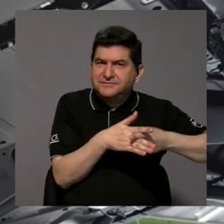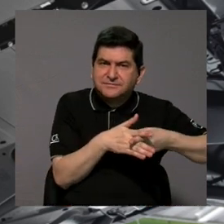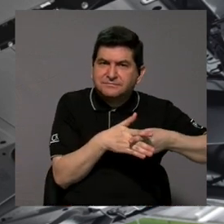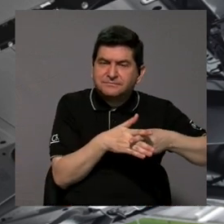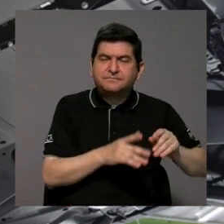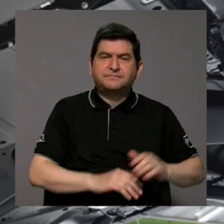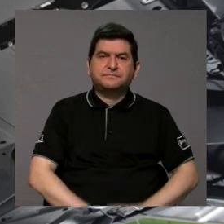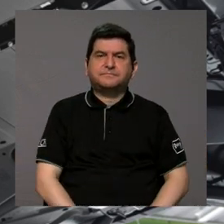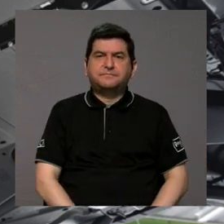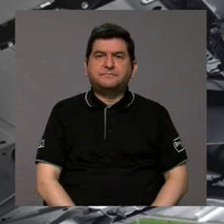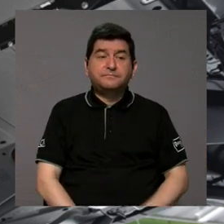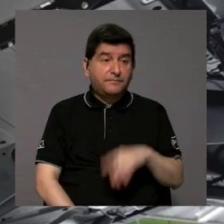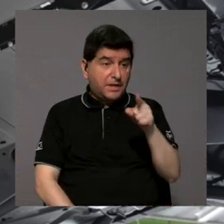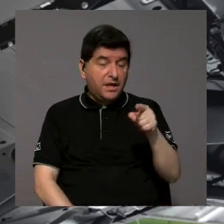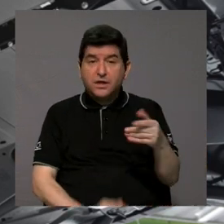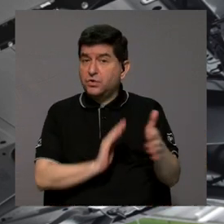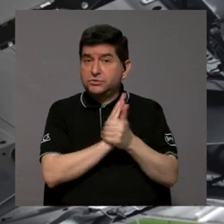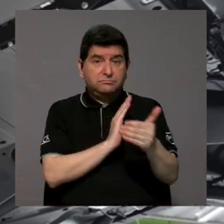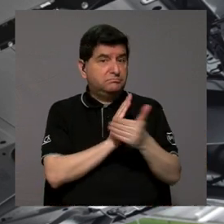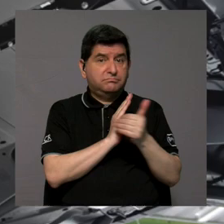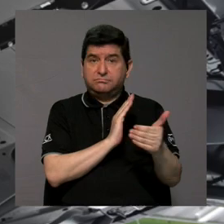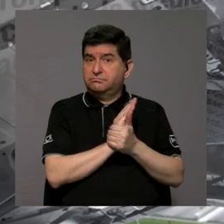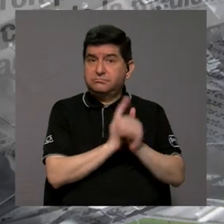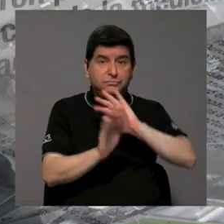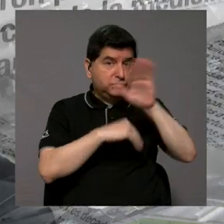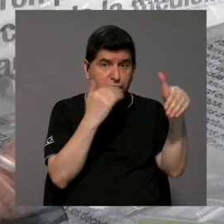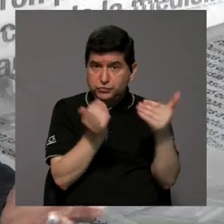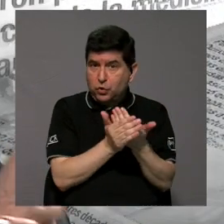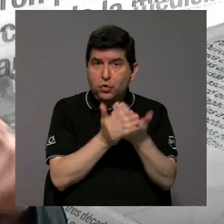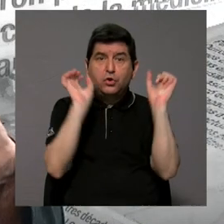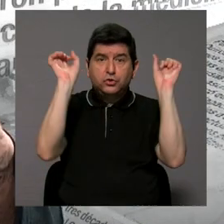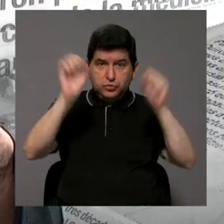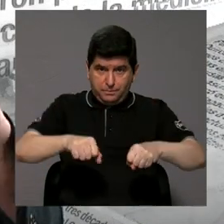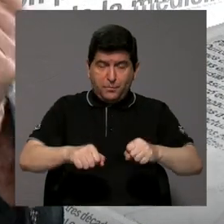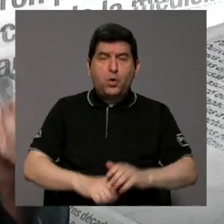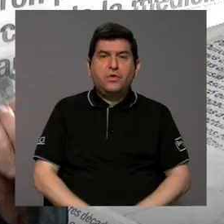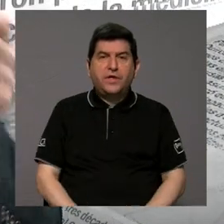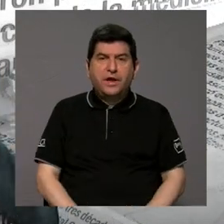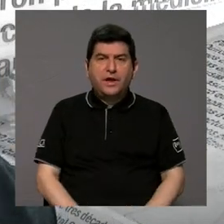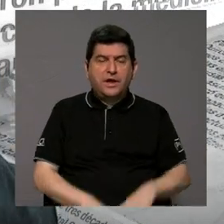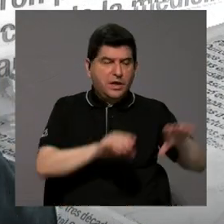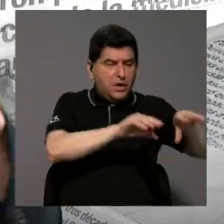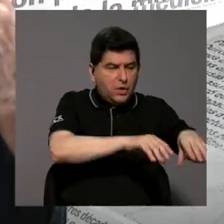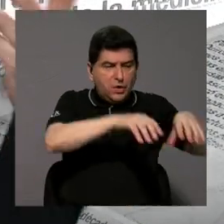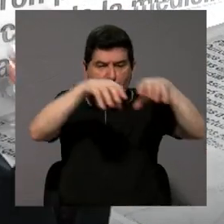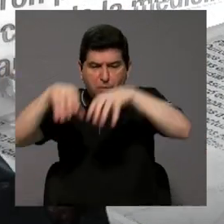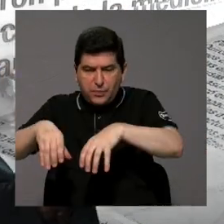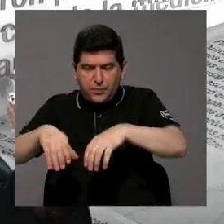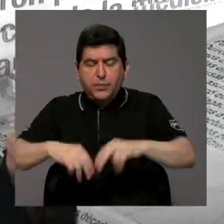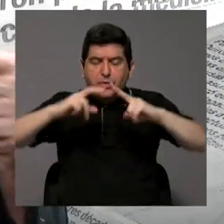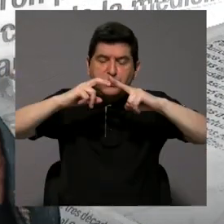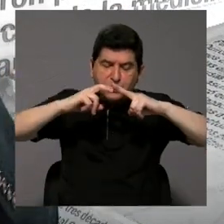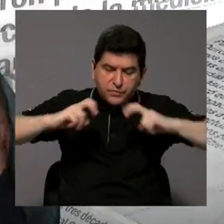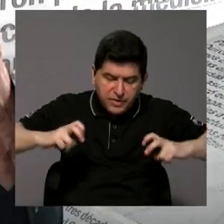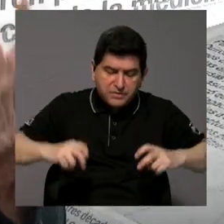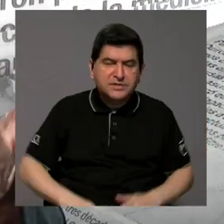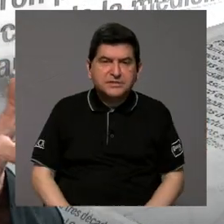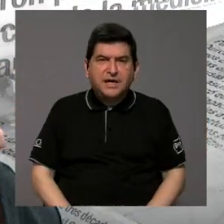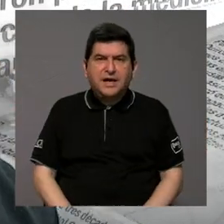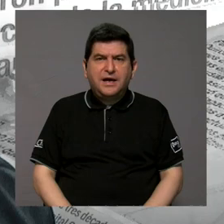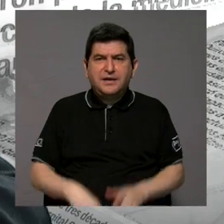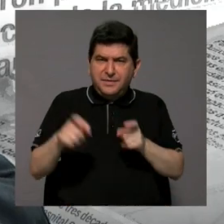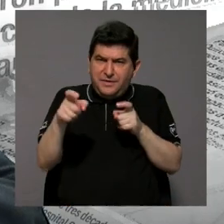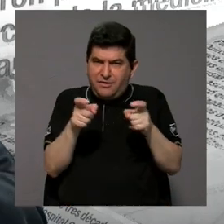no van a tener la capacidad para todos para poder desmontar y montar, para revisar, para la